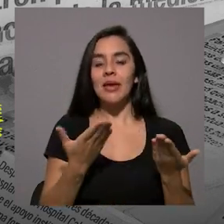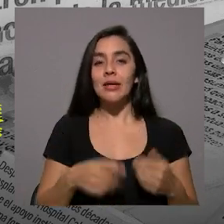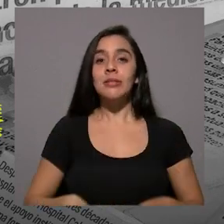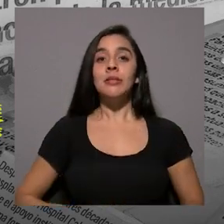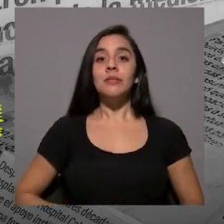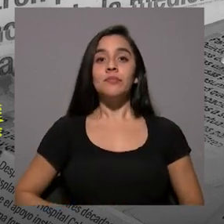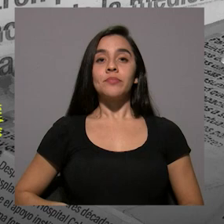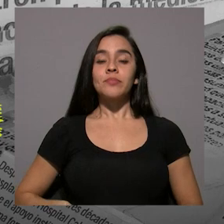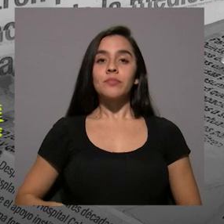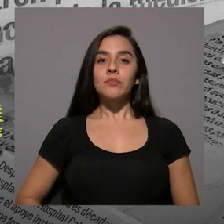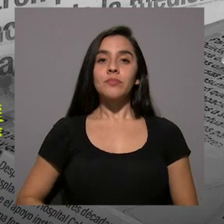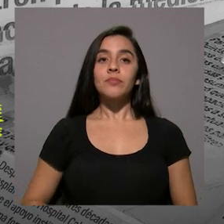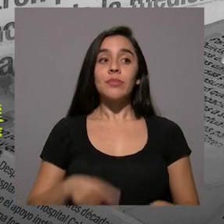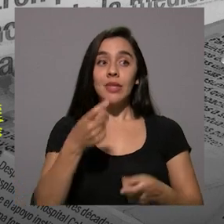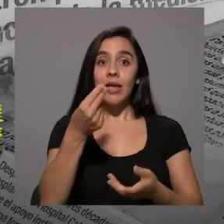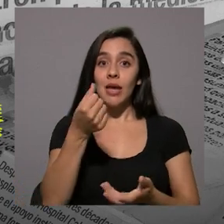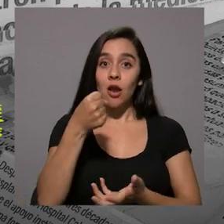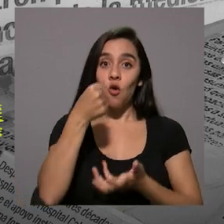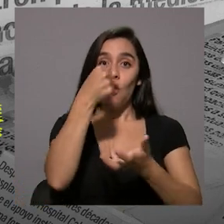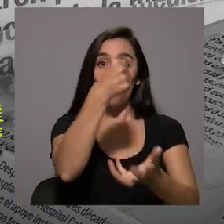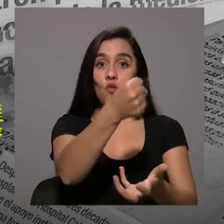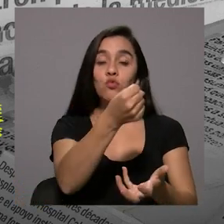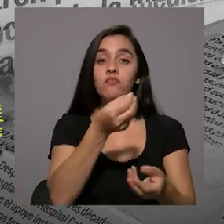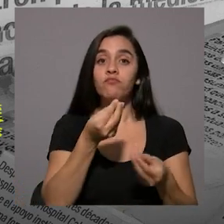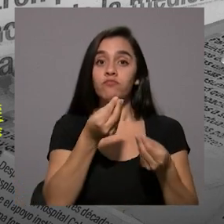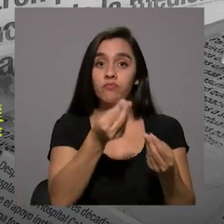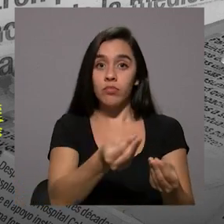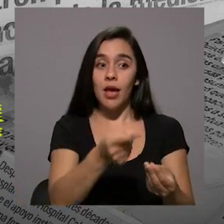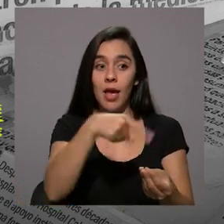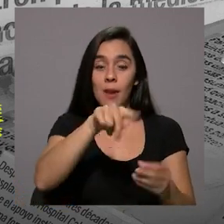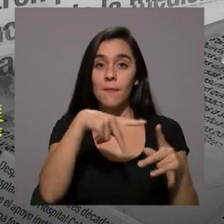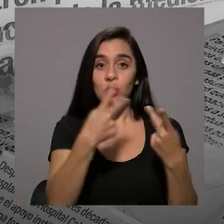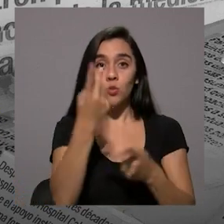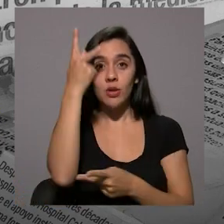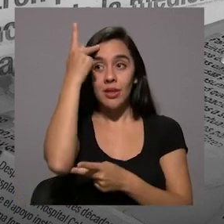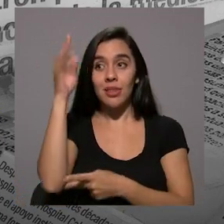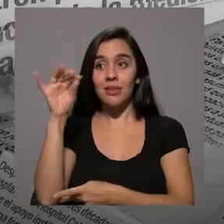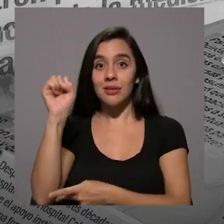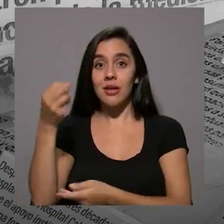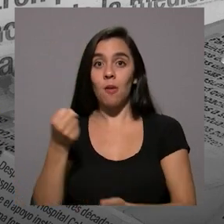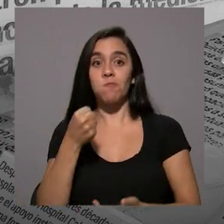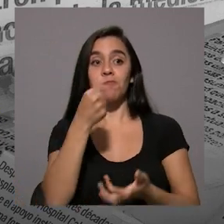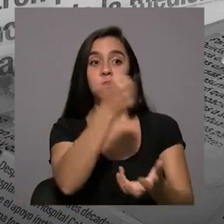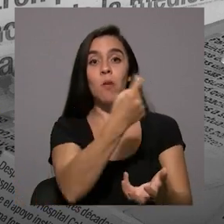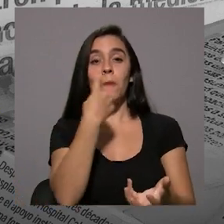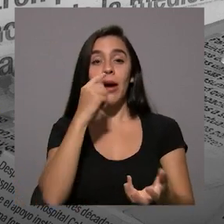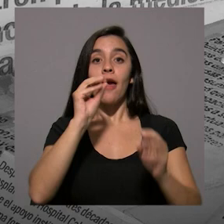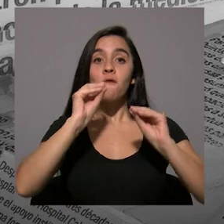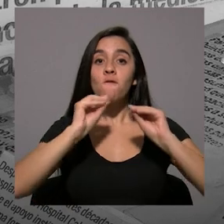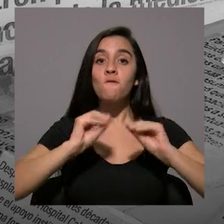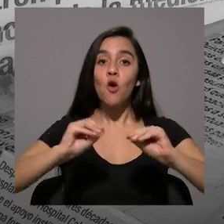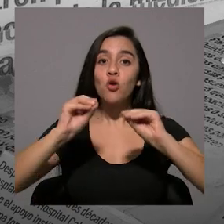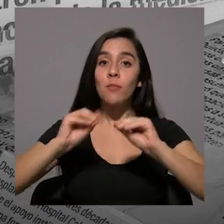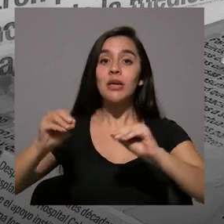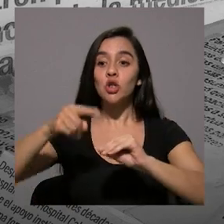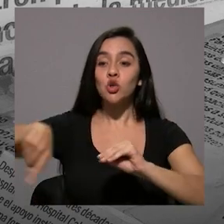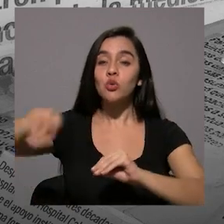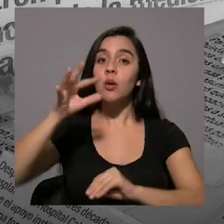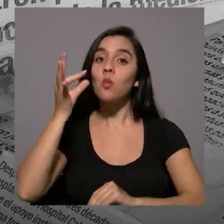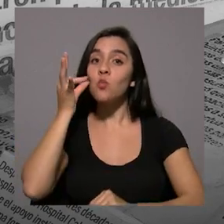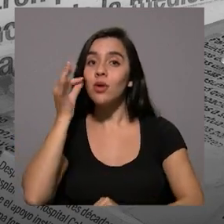también dediquen los fondos que se les otorgan de parte del Tribunal Supremo de Elecciones para formación de